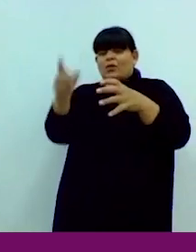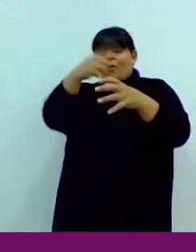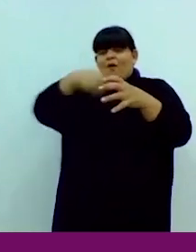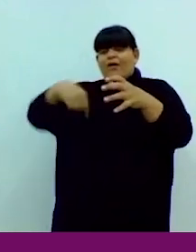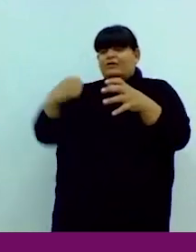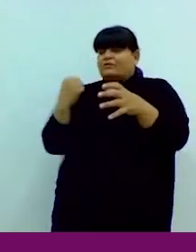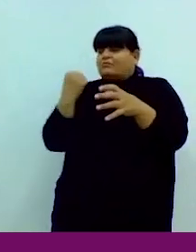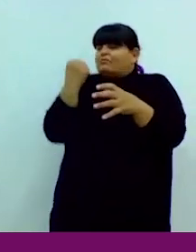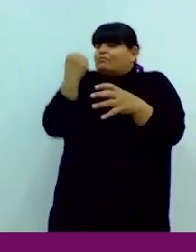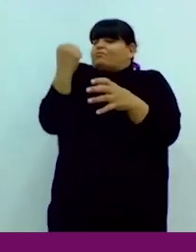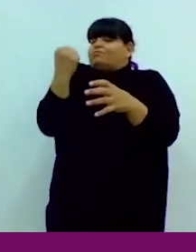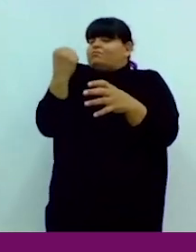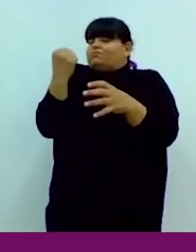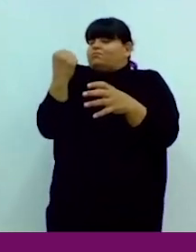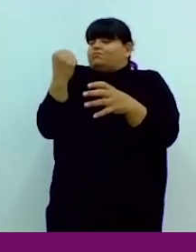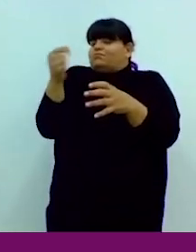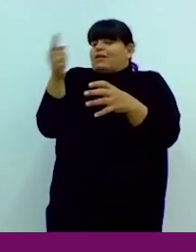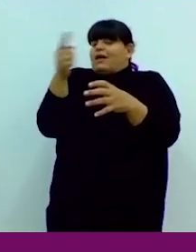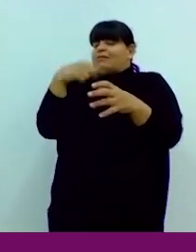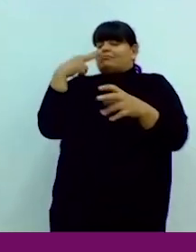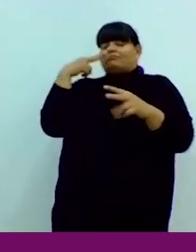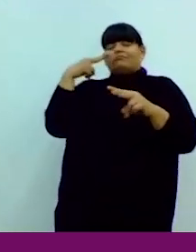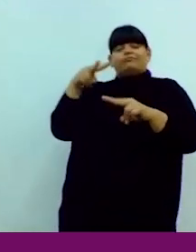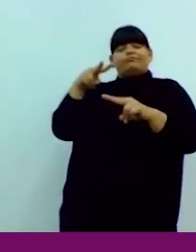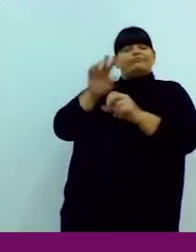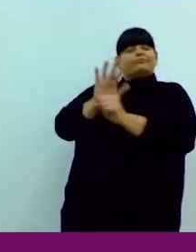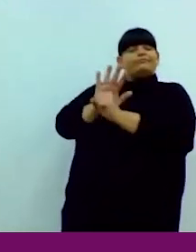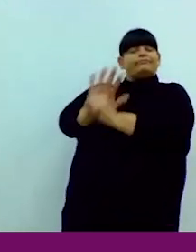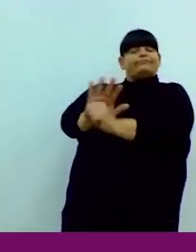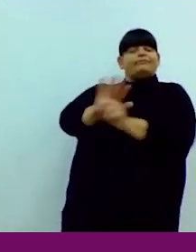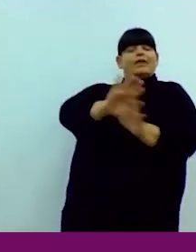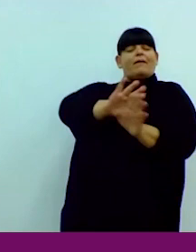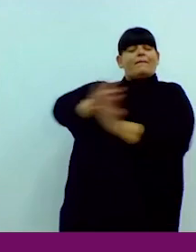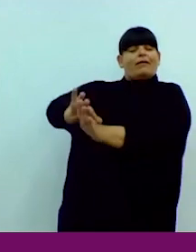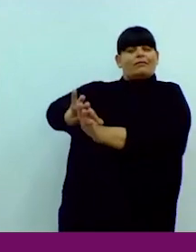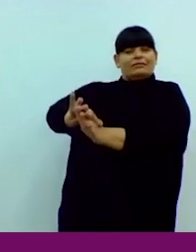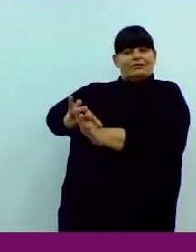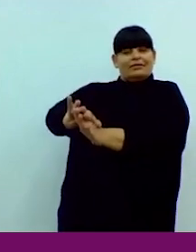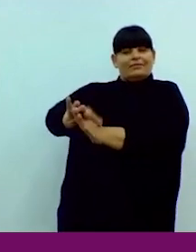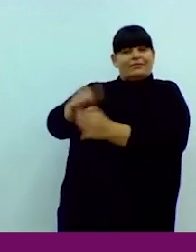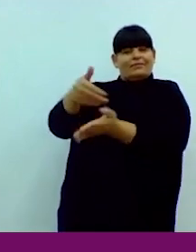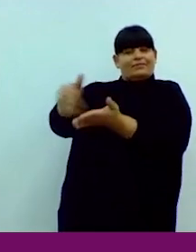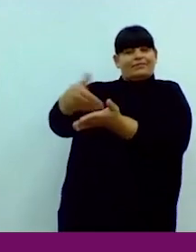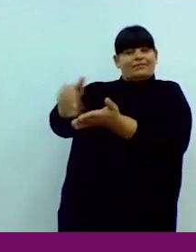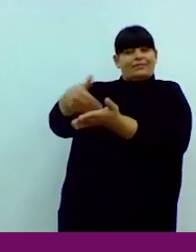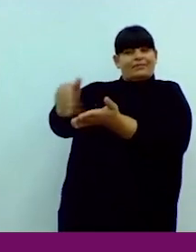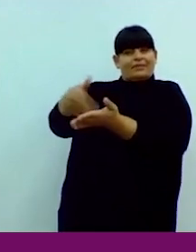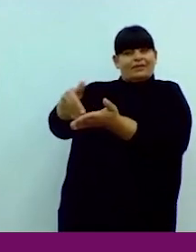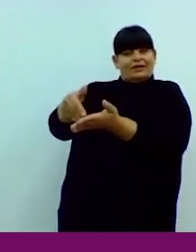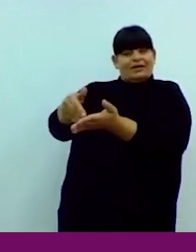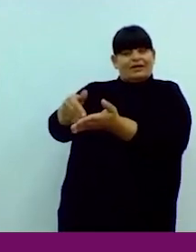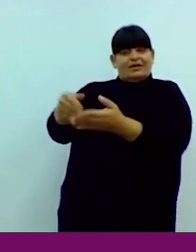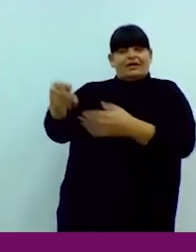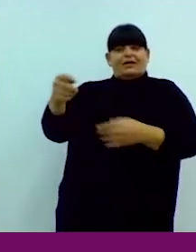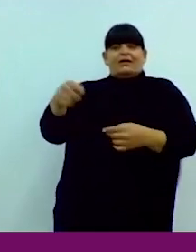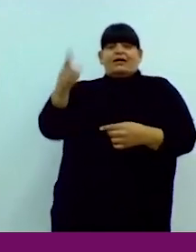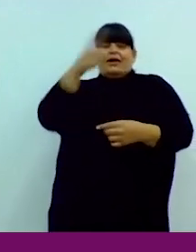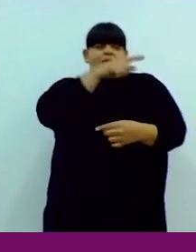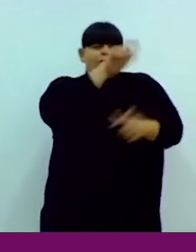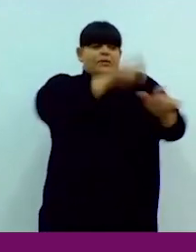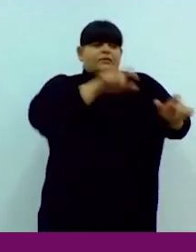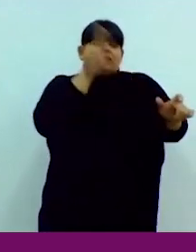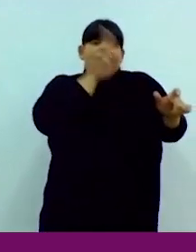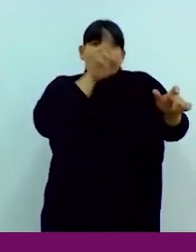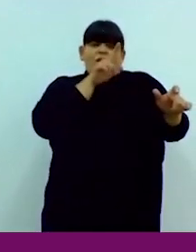visto en Misiones, entonces nos hacen a un lado, nos discriminan, solo trabajan con aquellas que son aliadas